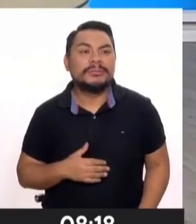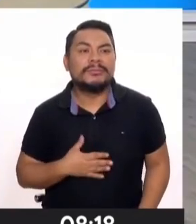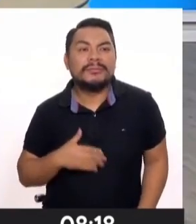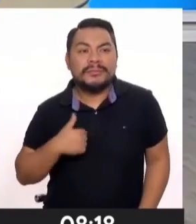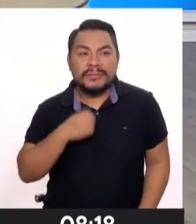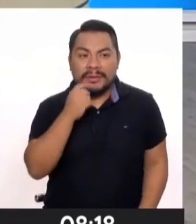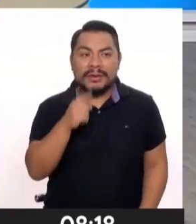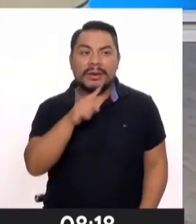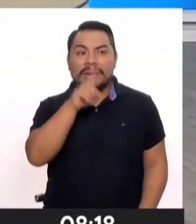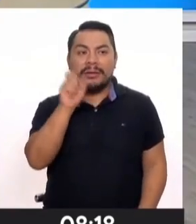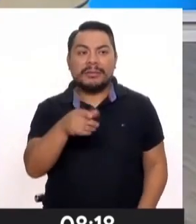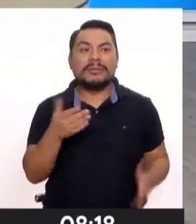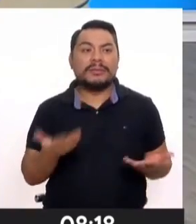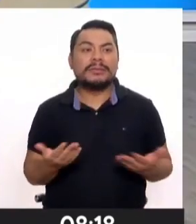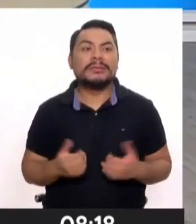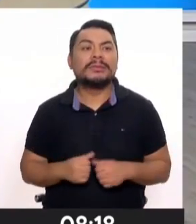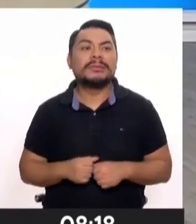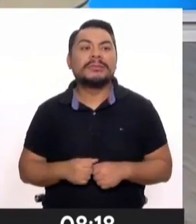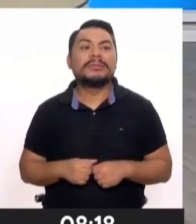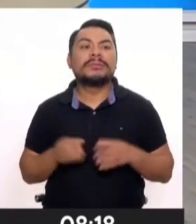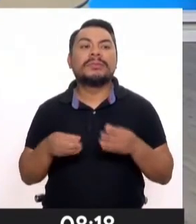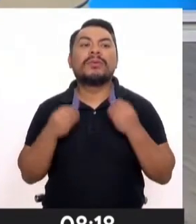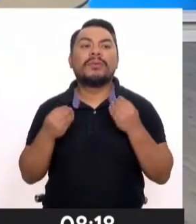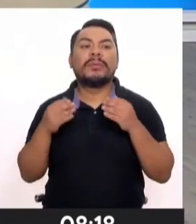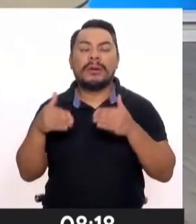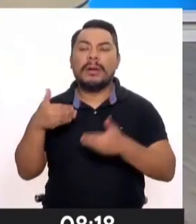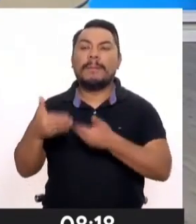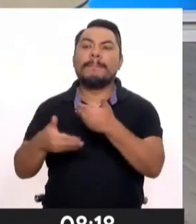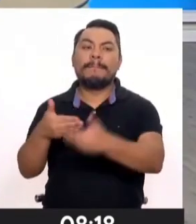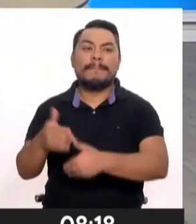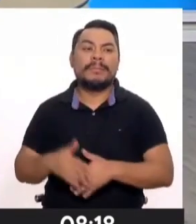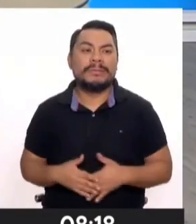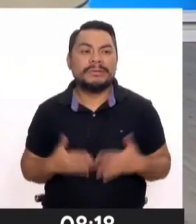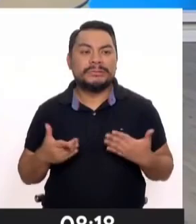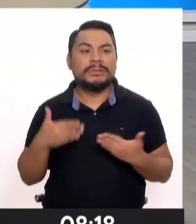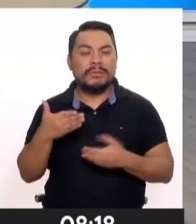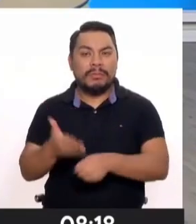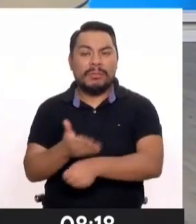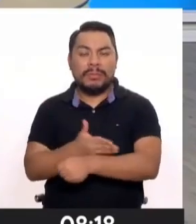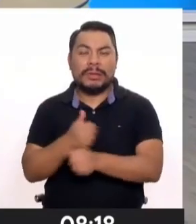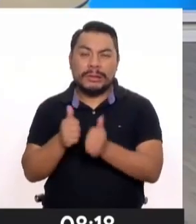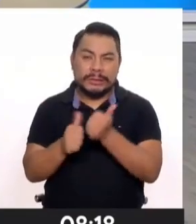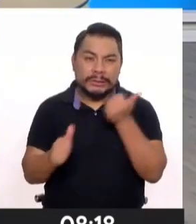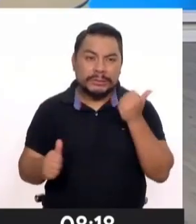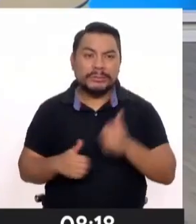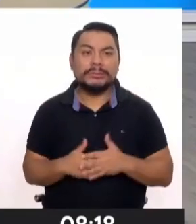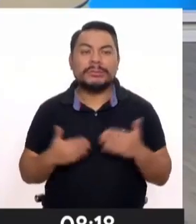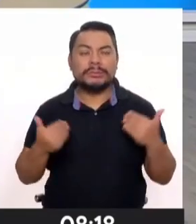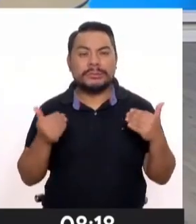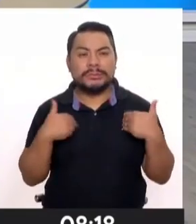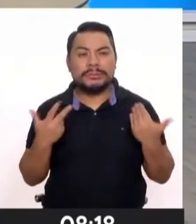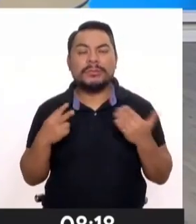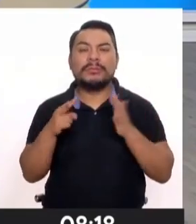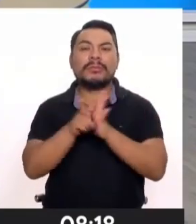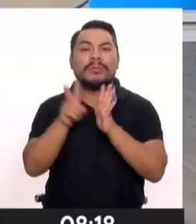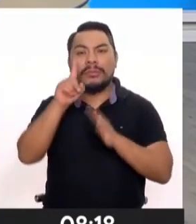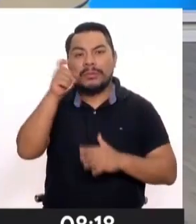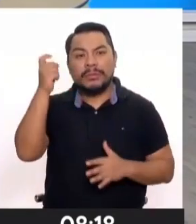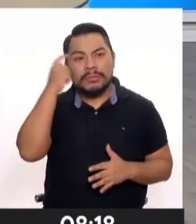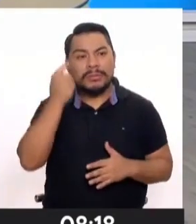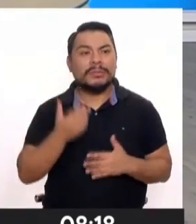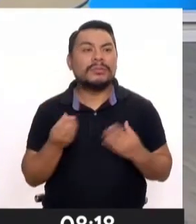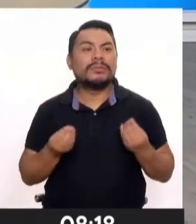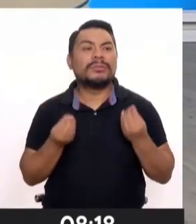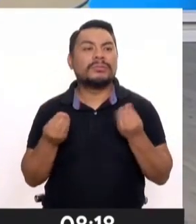interrogante, en realidad iba a cómo sería este procedimiento. ¿Es un procedimiento extenso? ¿Tiene que ver con voluntad política?